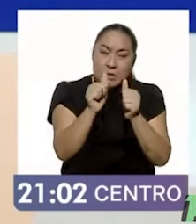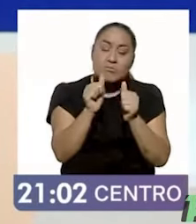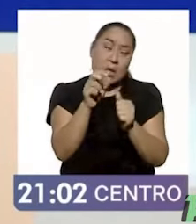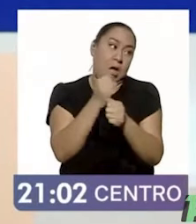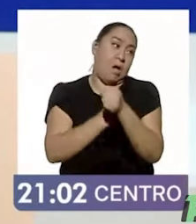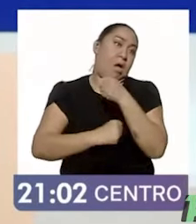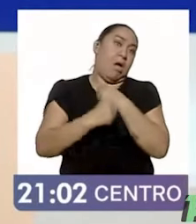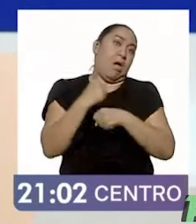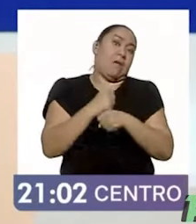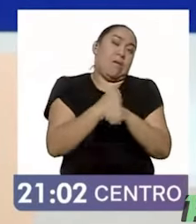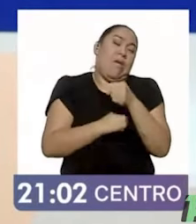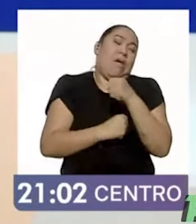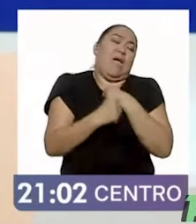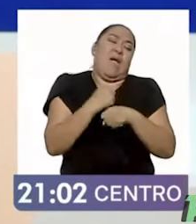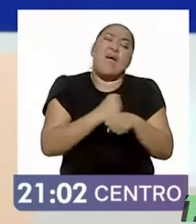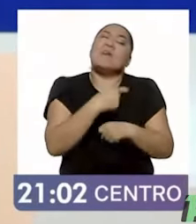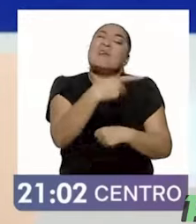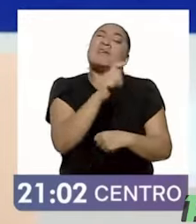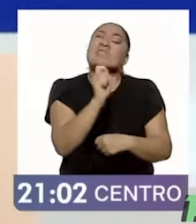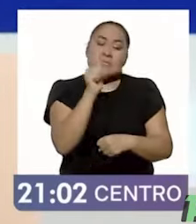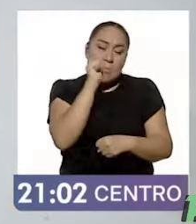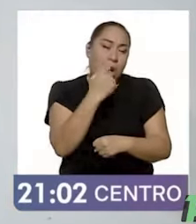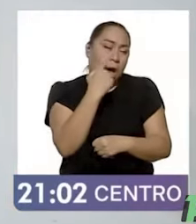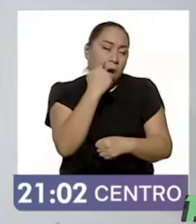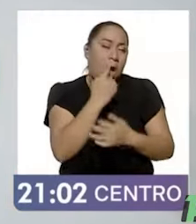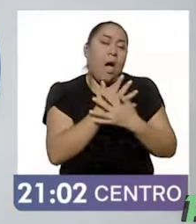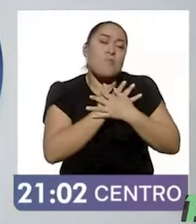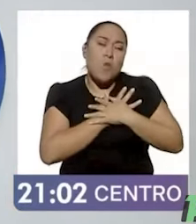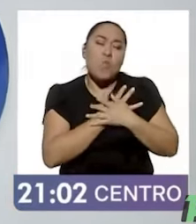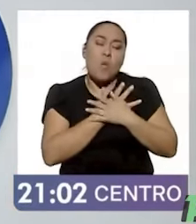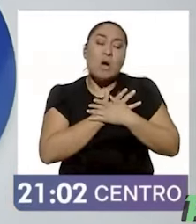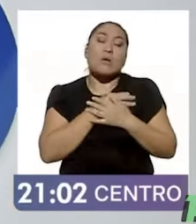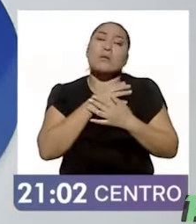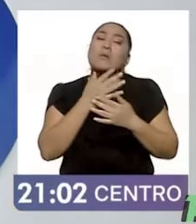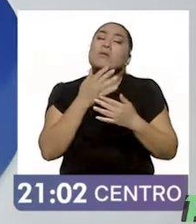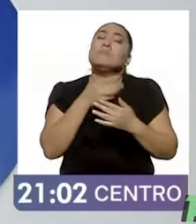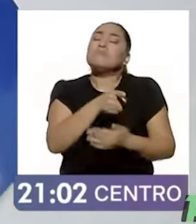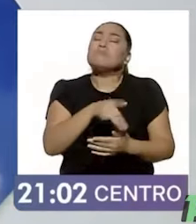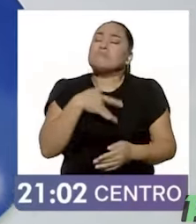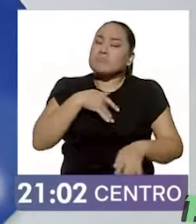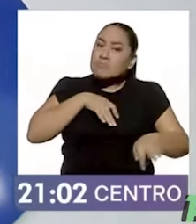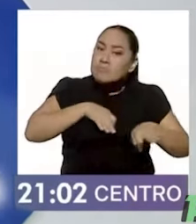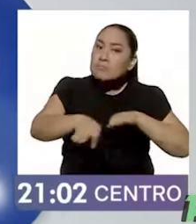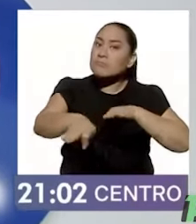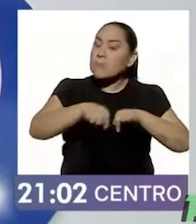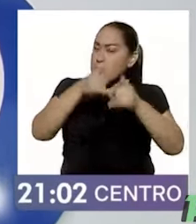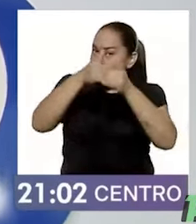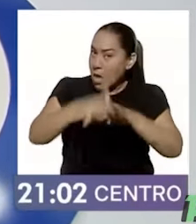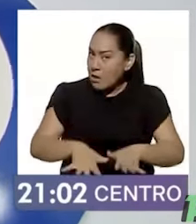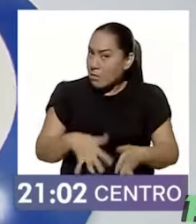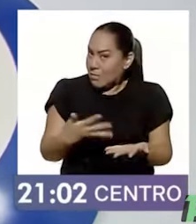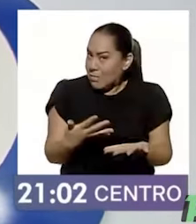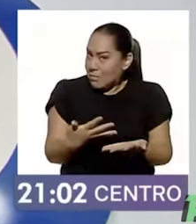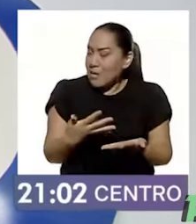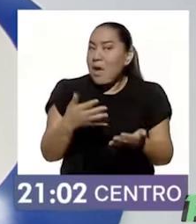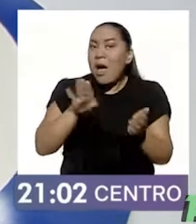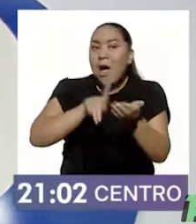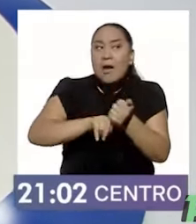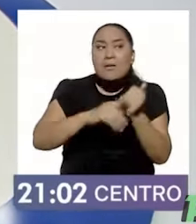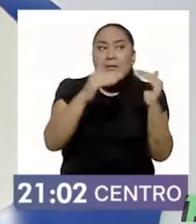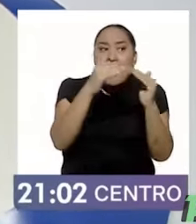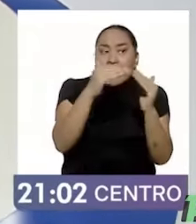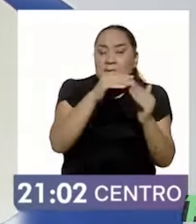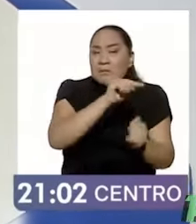milenios por puro amor, que ha sido un trabajo esclavo hecho por amor en cada hogar,